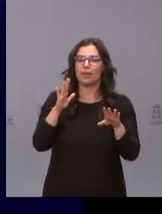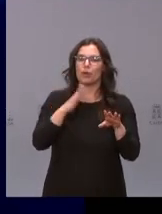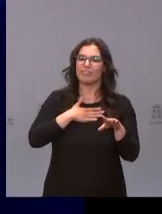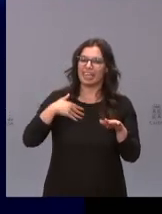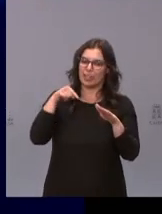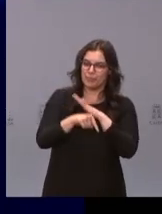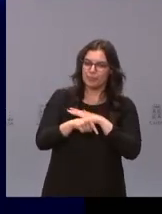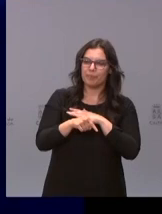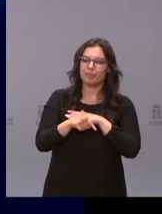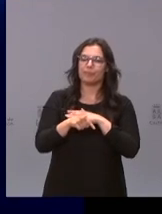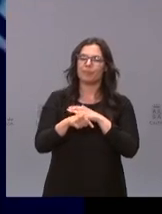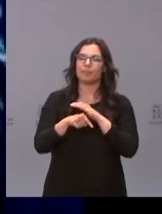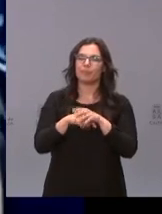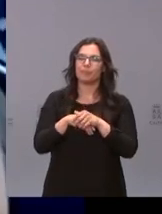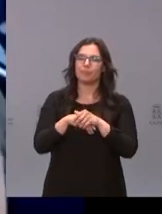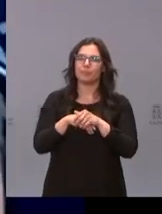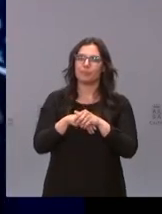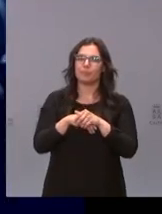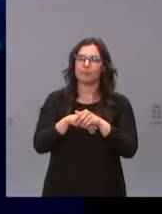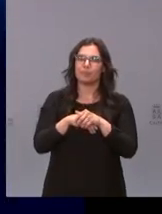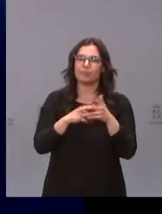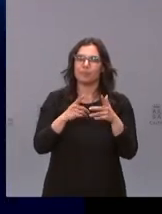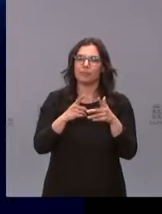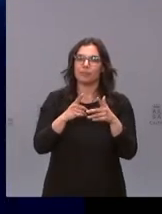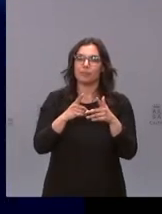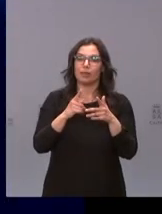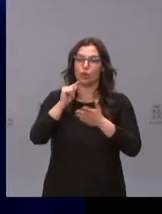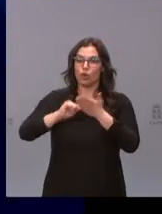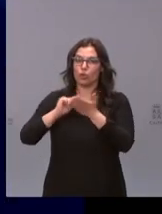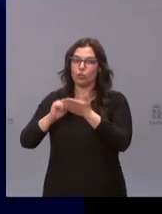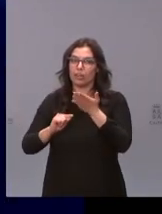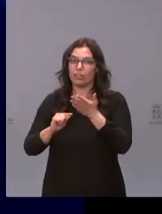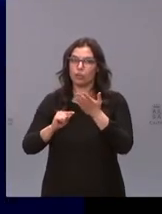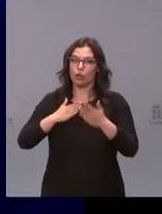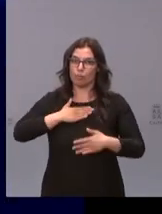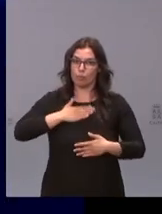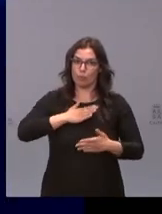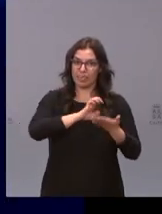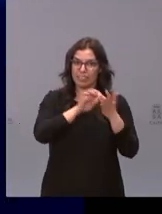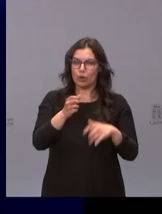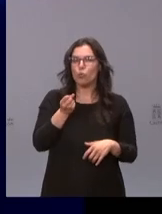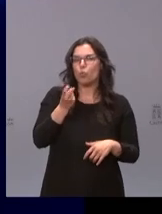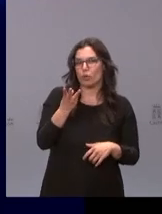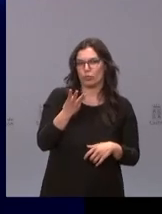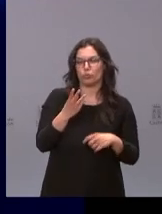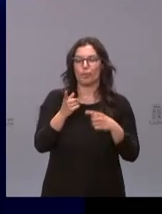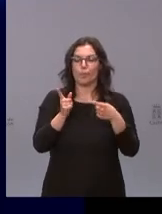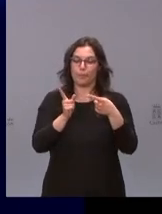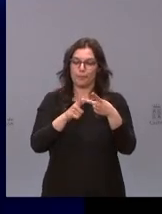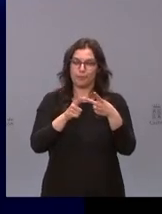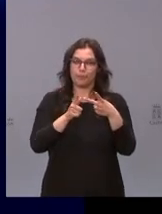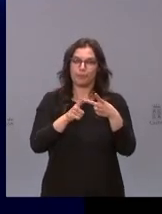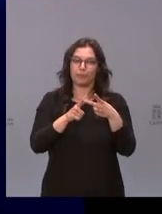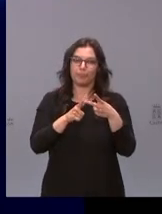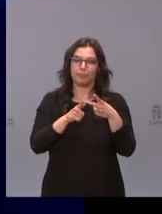más allá y preguntar más allá cuántos van a ser de Castilla y León luego por otra parte no